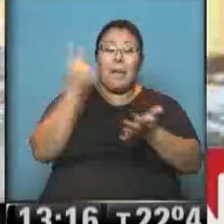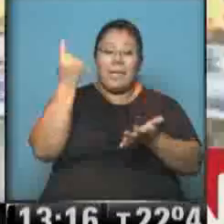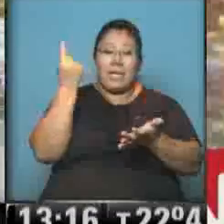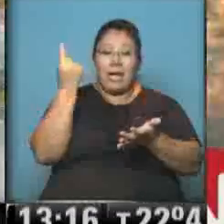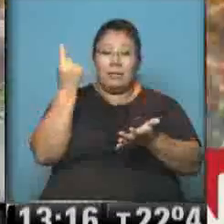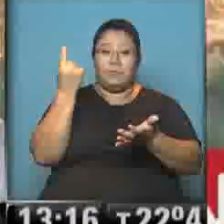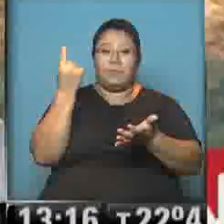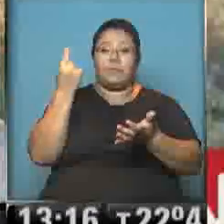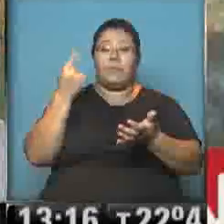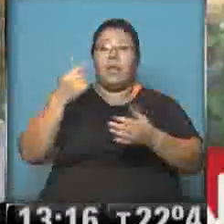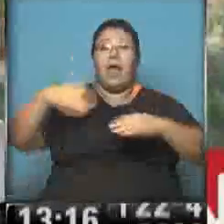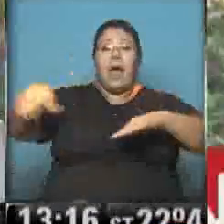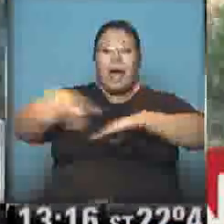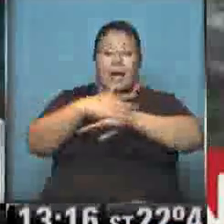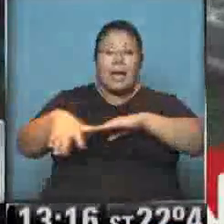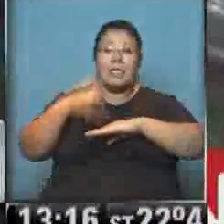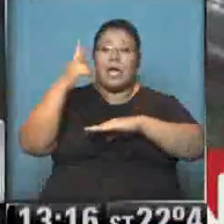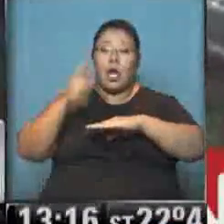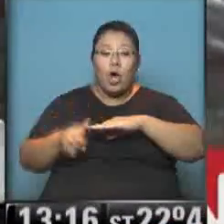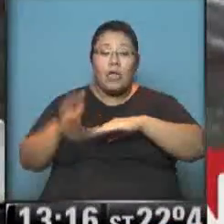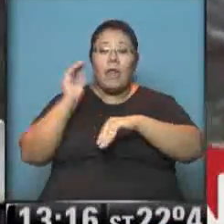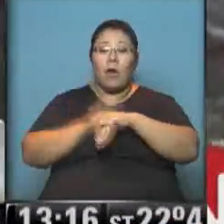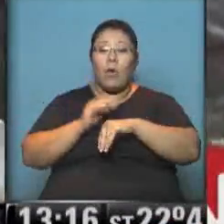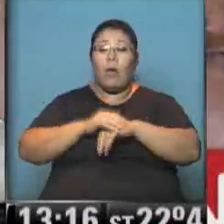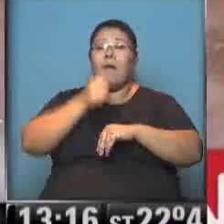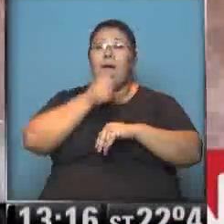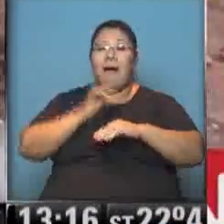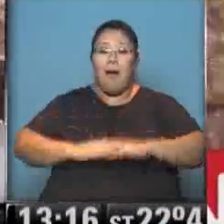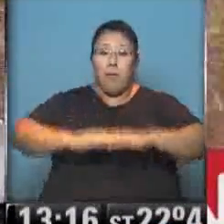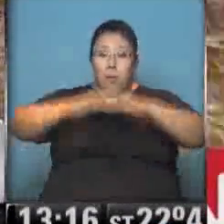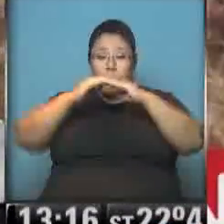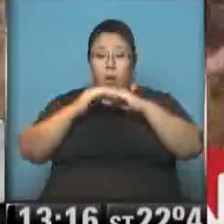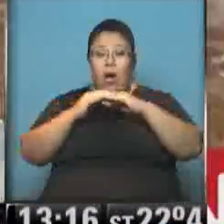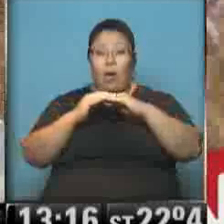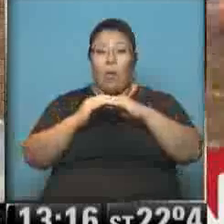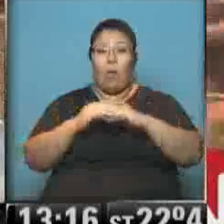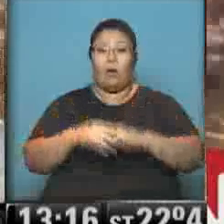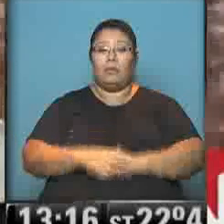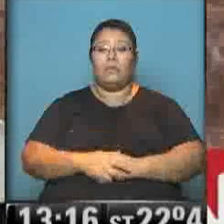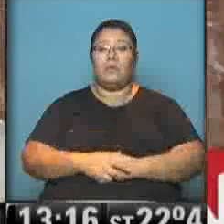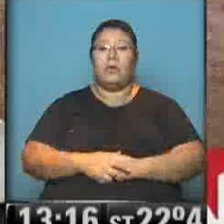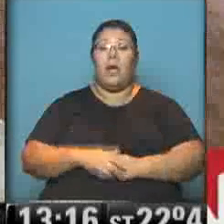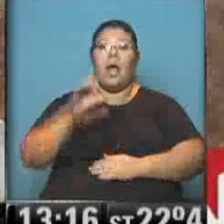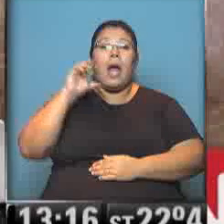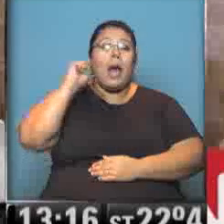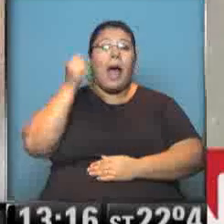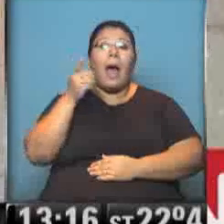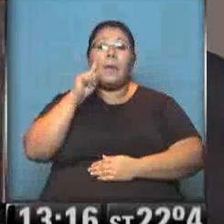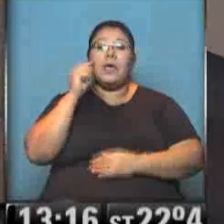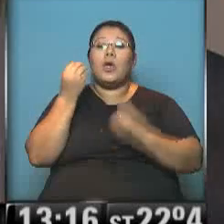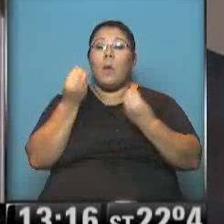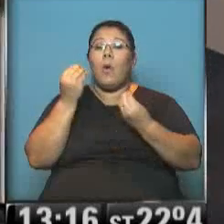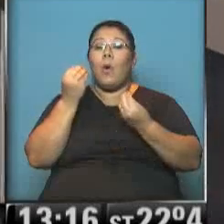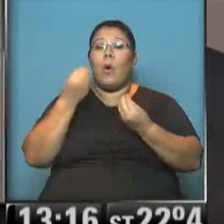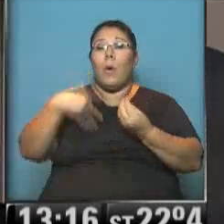casas anegadas y complicando la situación en varios barrios. Vamos a ver cómo sigue el tiempo en todo el centro del país. Gabriela, ¿cómo te va? ¿Qué tal Agustina, Roberto?